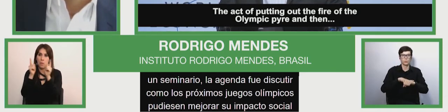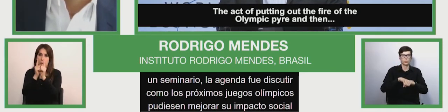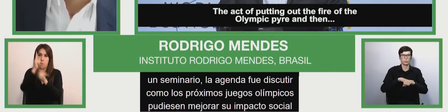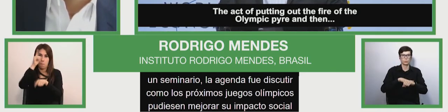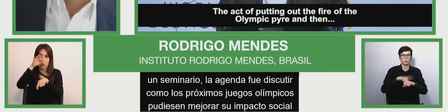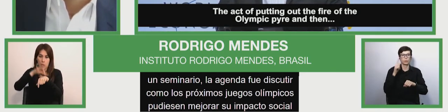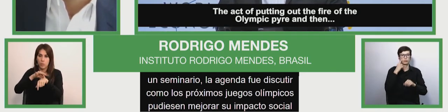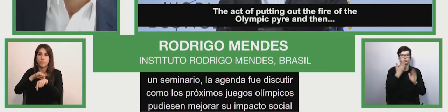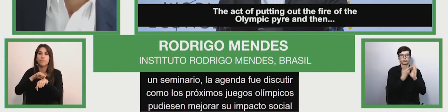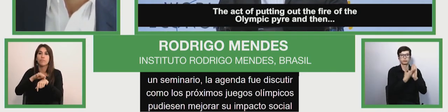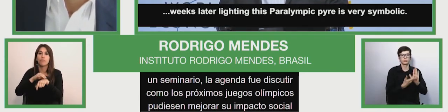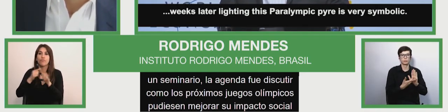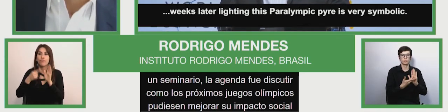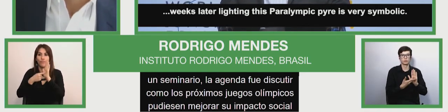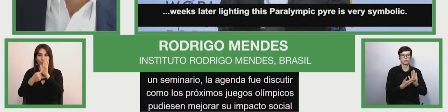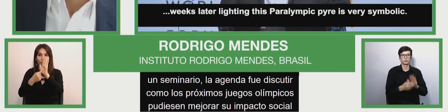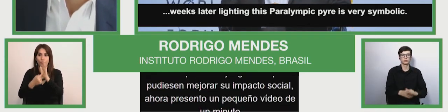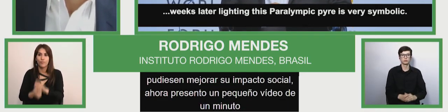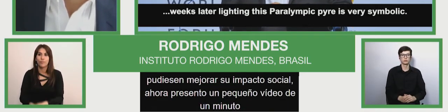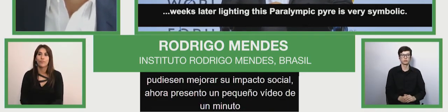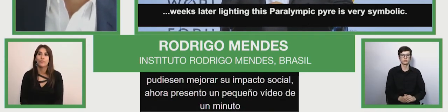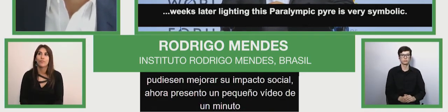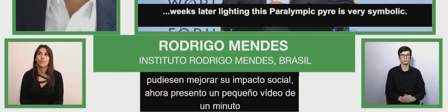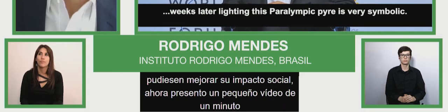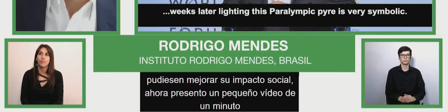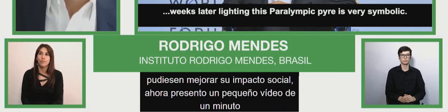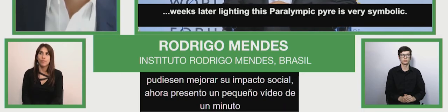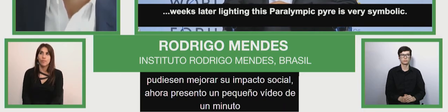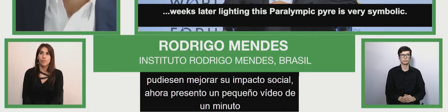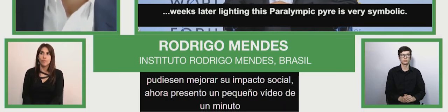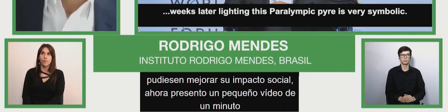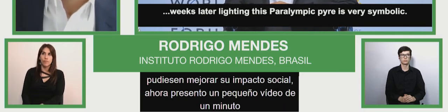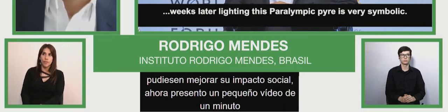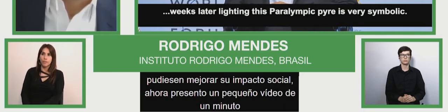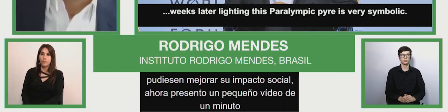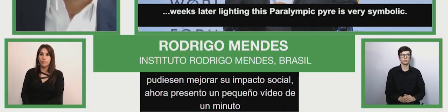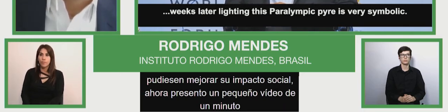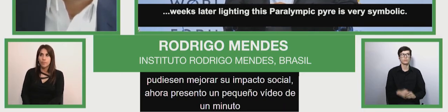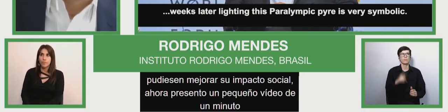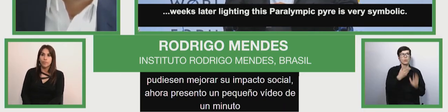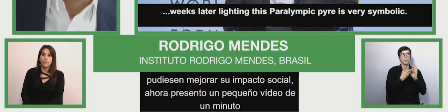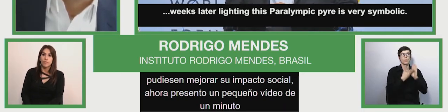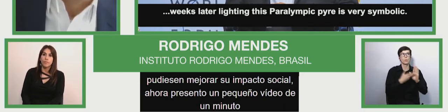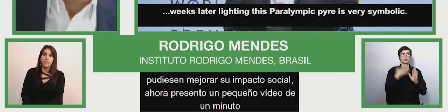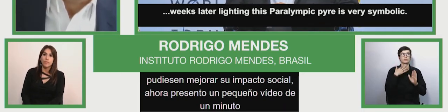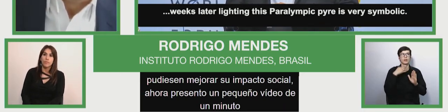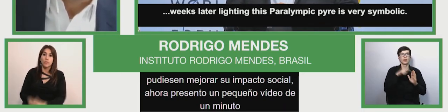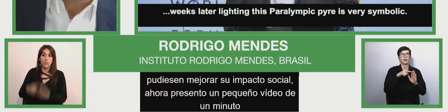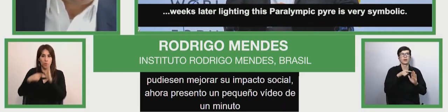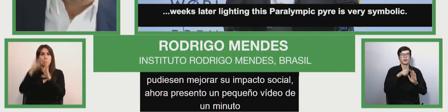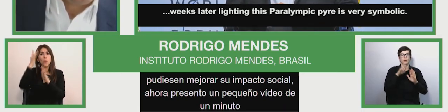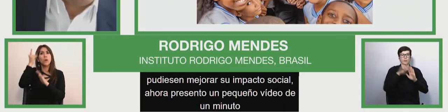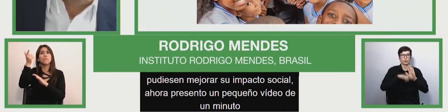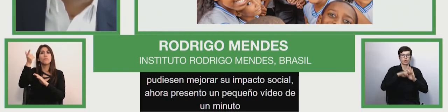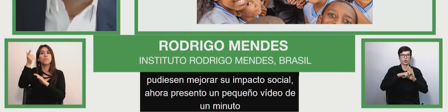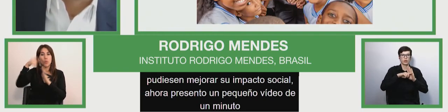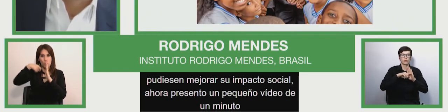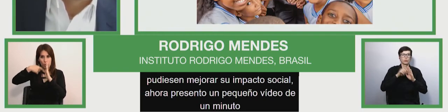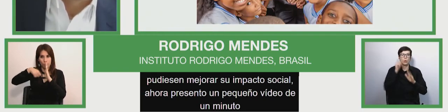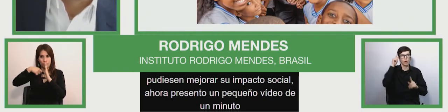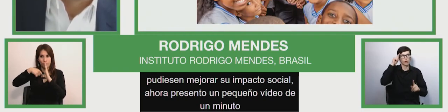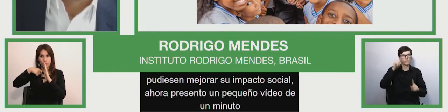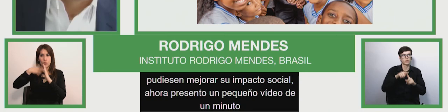ilustra que es es que las intenciones de este proyecto si me pueden ayudar con eso por favor